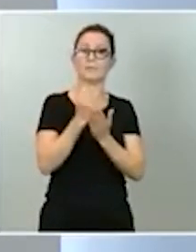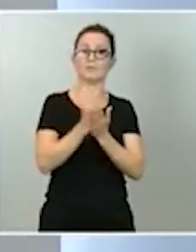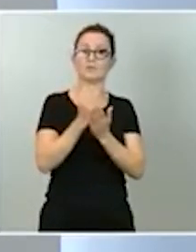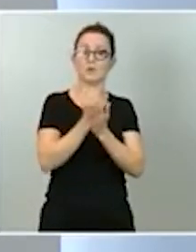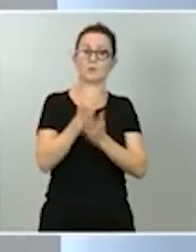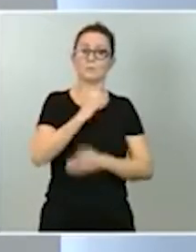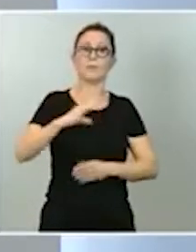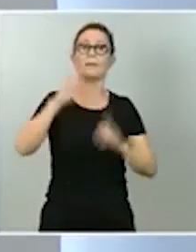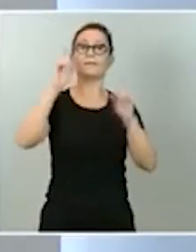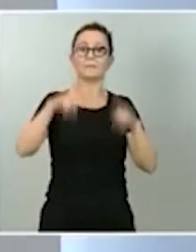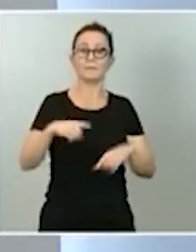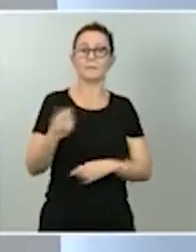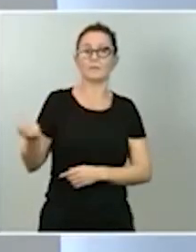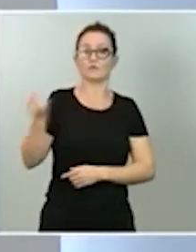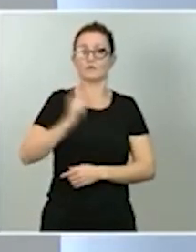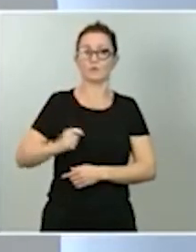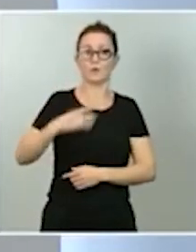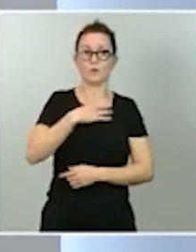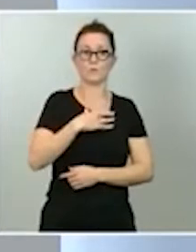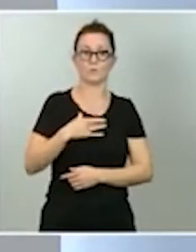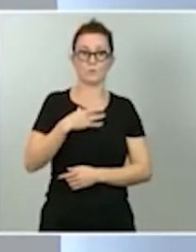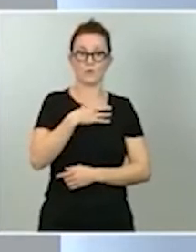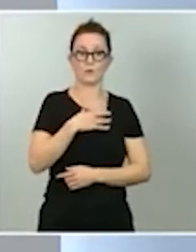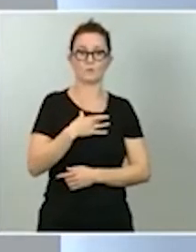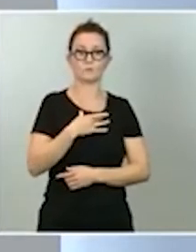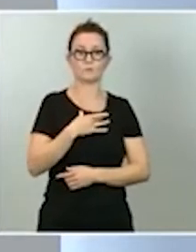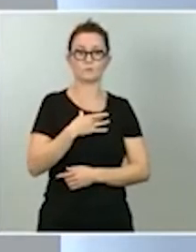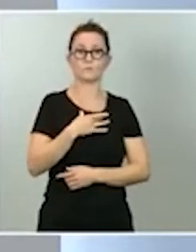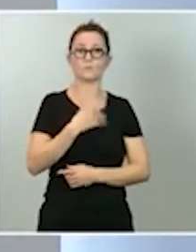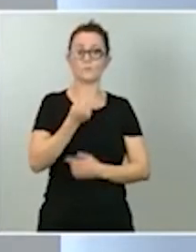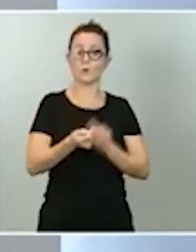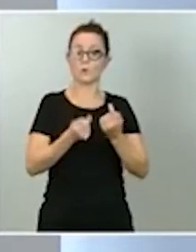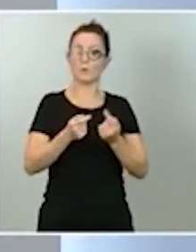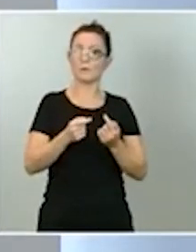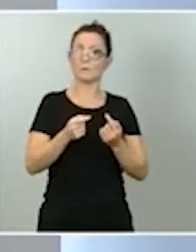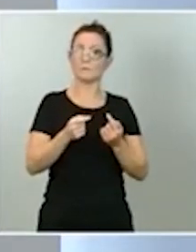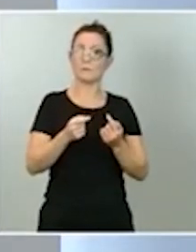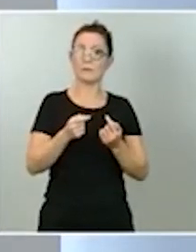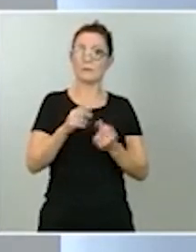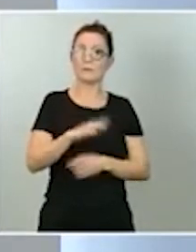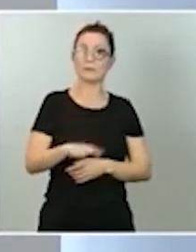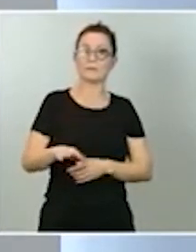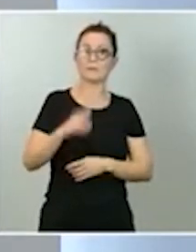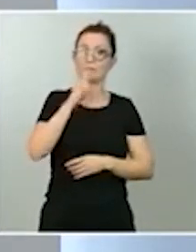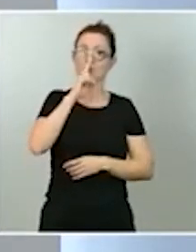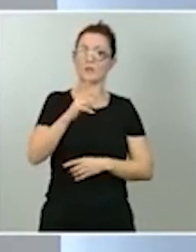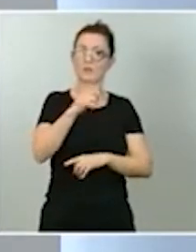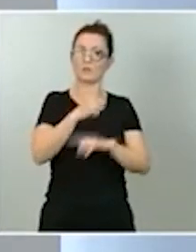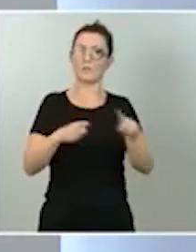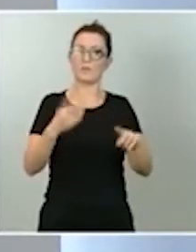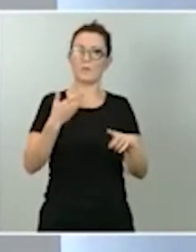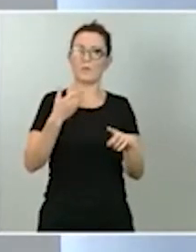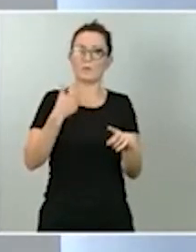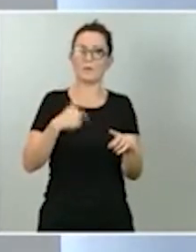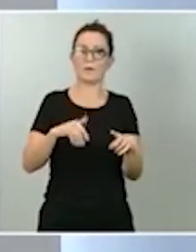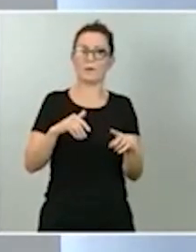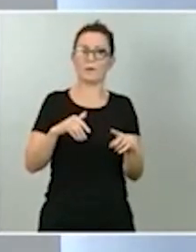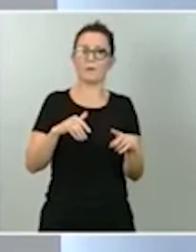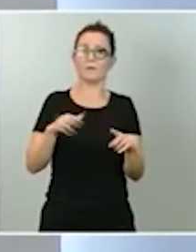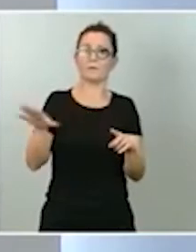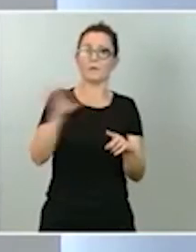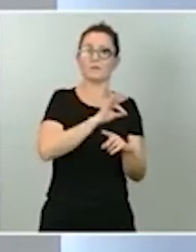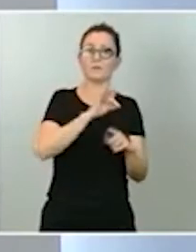funcionarios. De hecho, las decisiones que hemos ido adoptando a lo largo de estos dos años y medio son coherentes en cuanto a la protección de esa